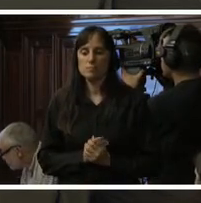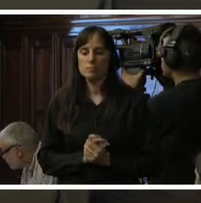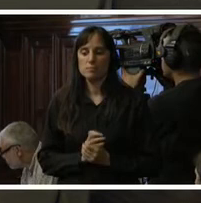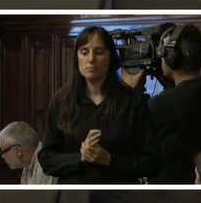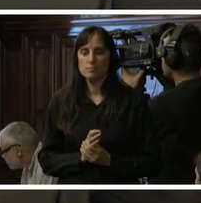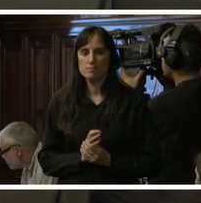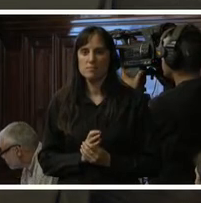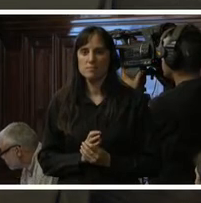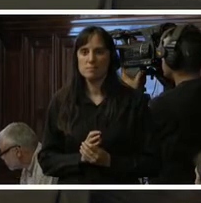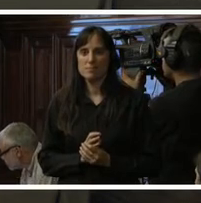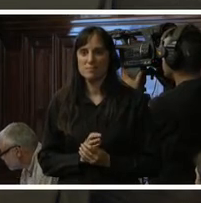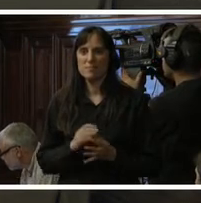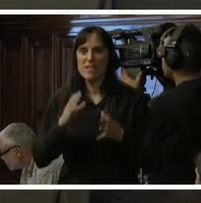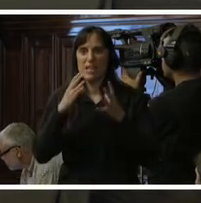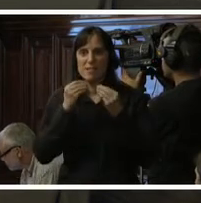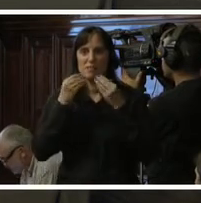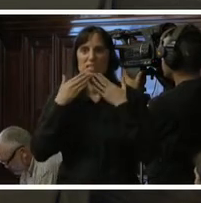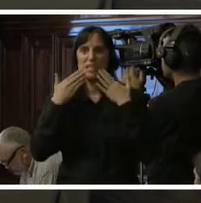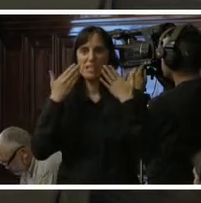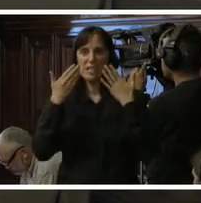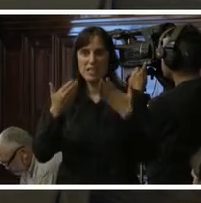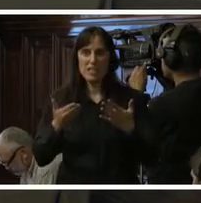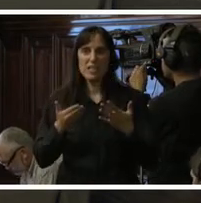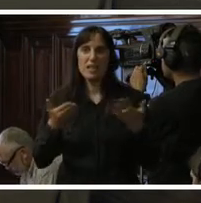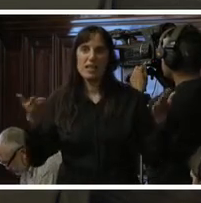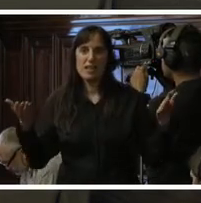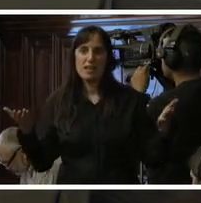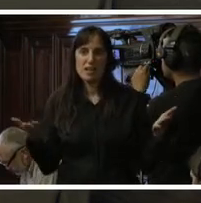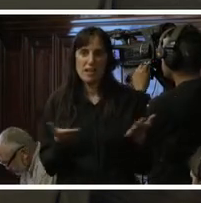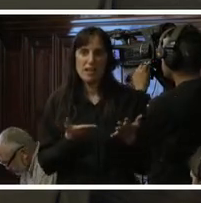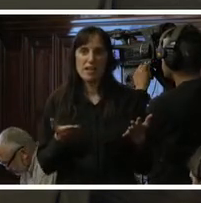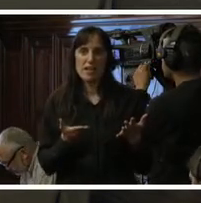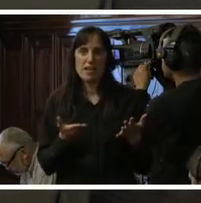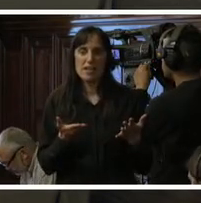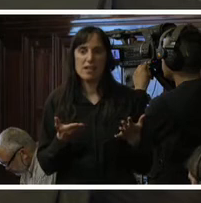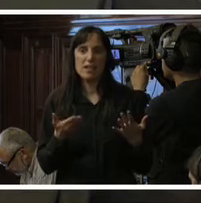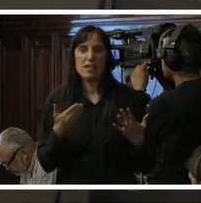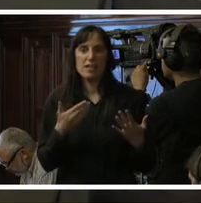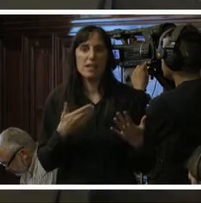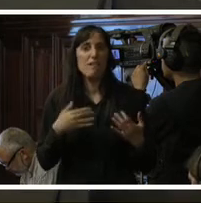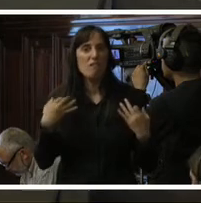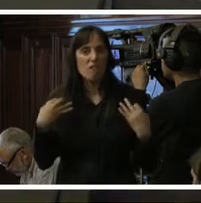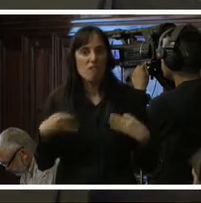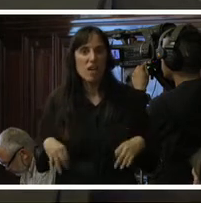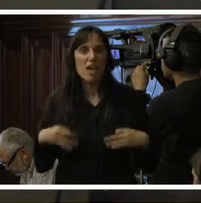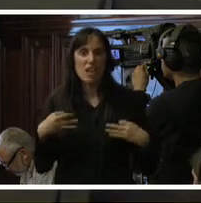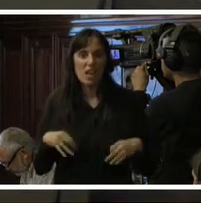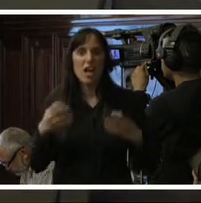muchas gracias ahora me corresponde realmente